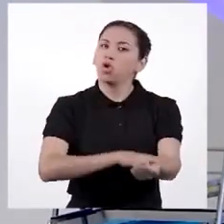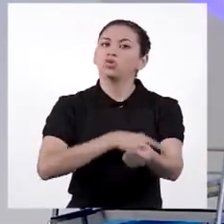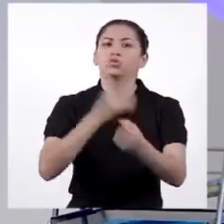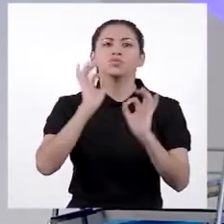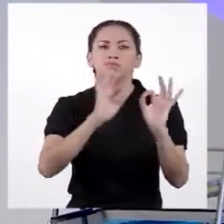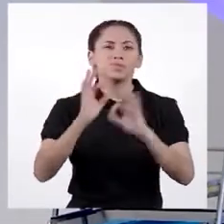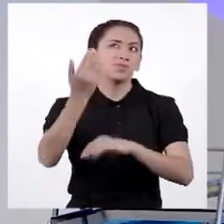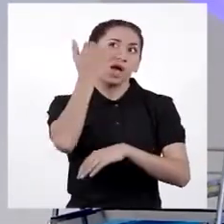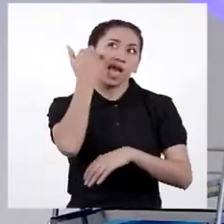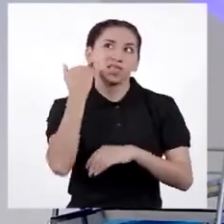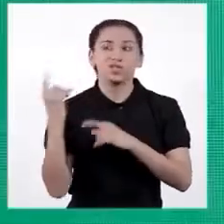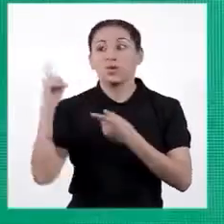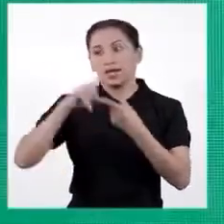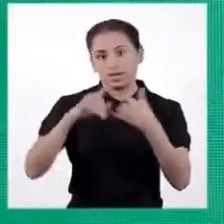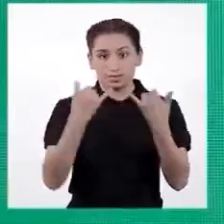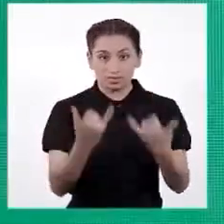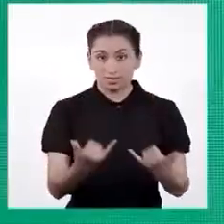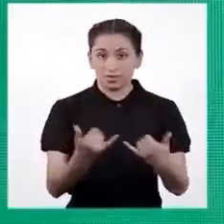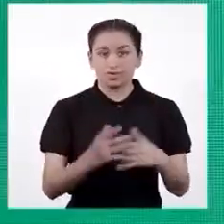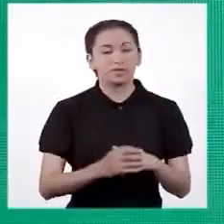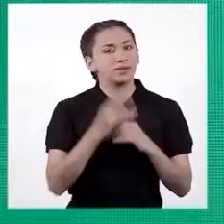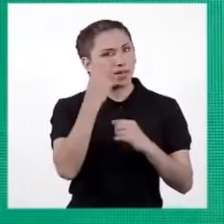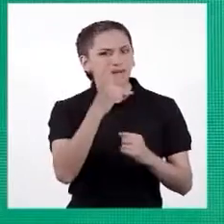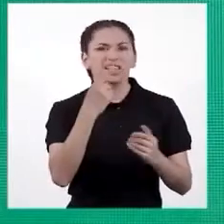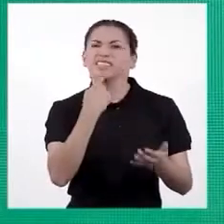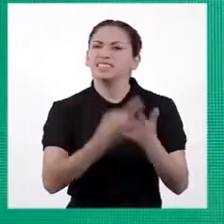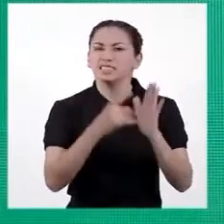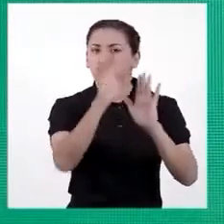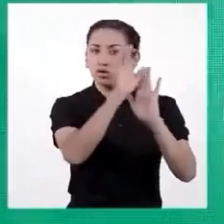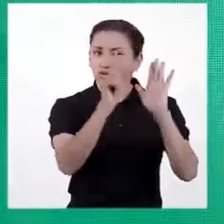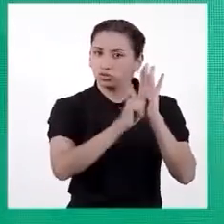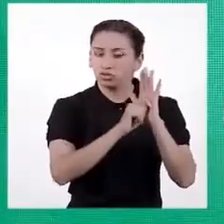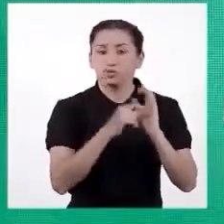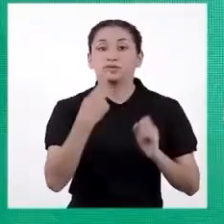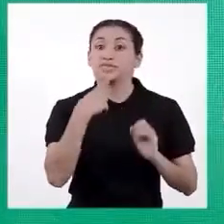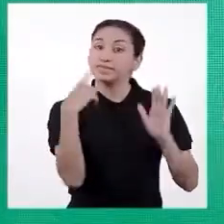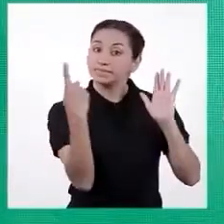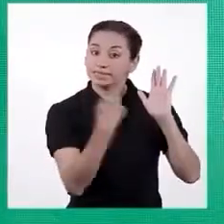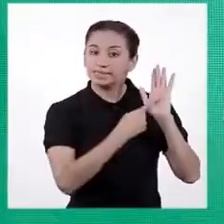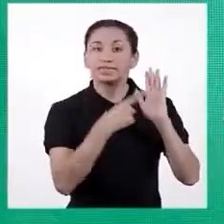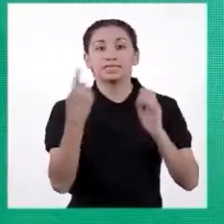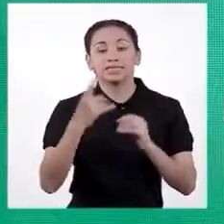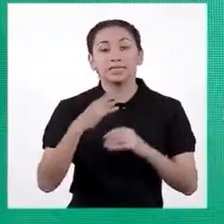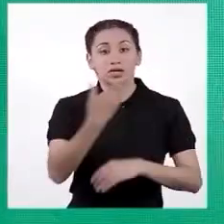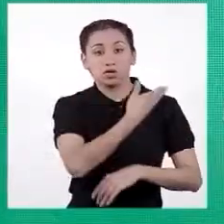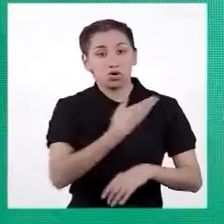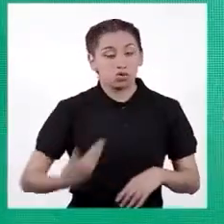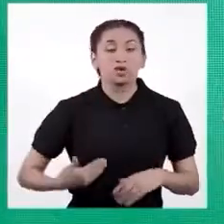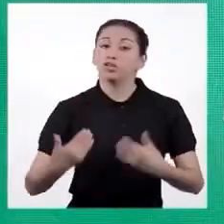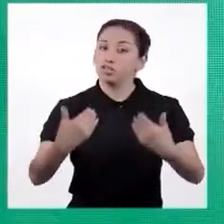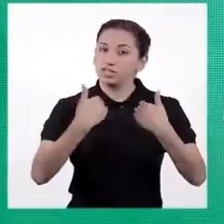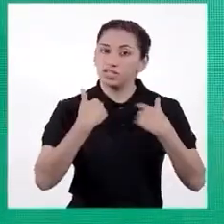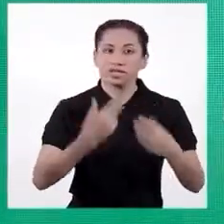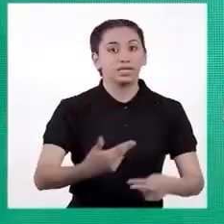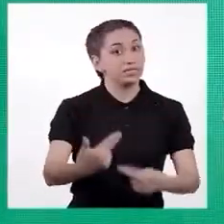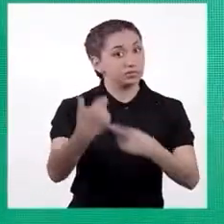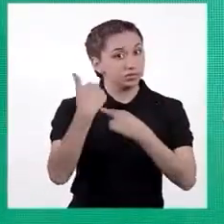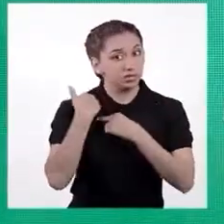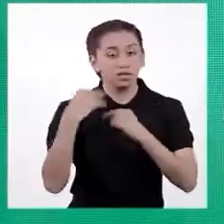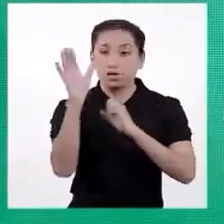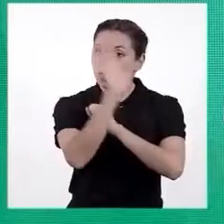tenemos de nuestro pasado y presente. Veamos qué dice nuestra Constitución Política. Se señala que el Estado tiene el deber de